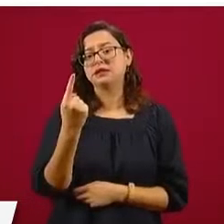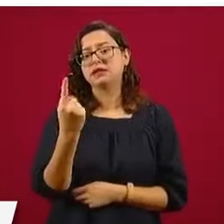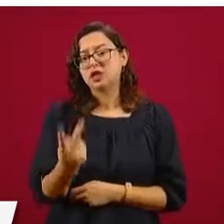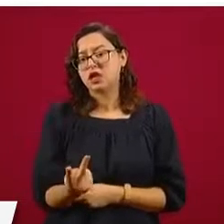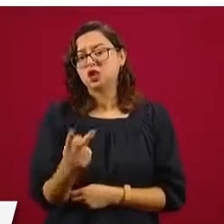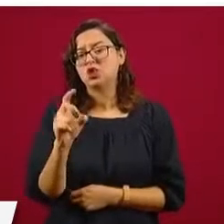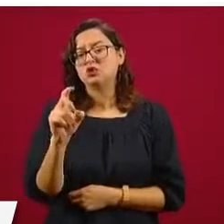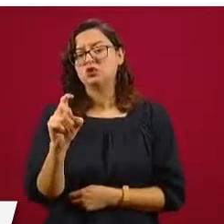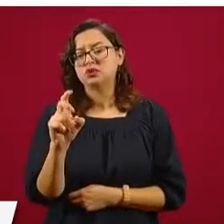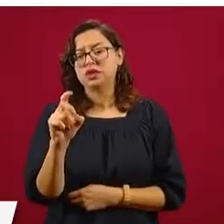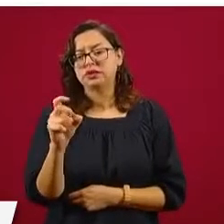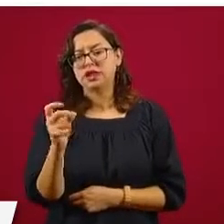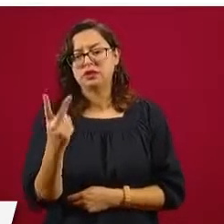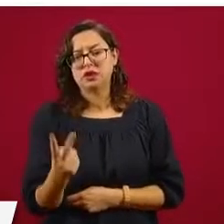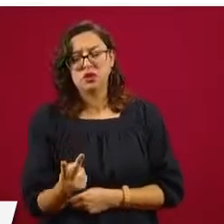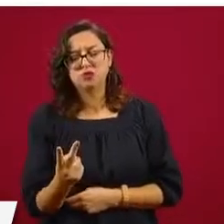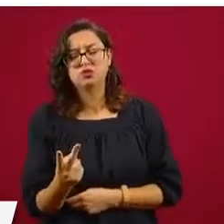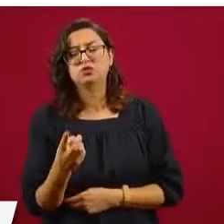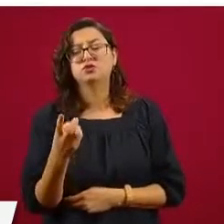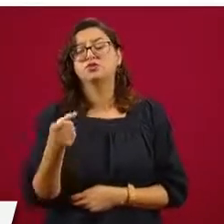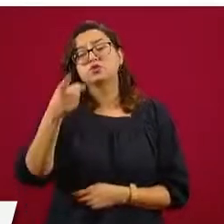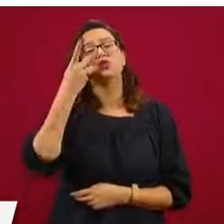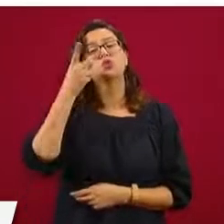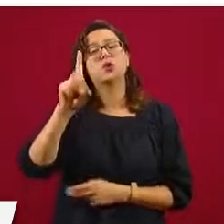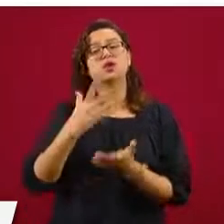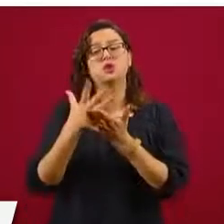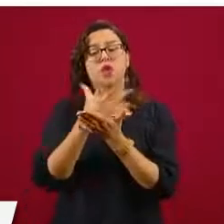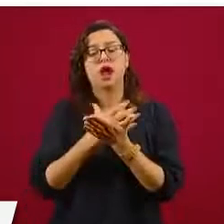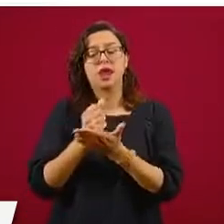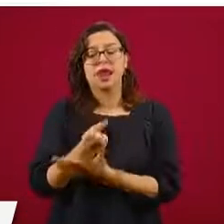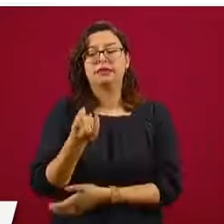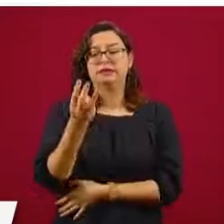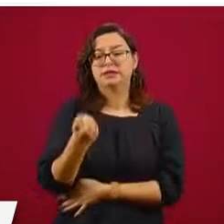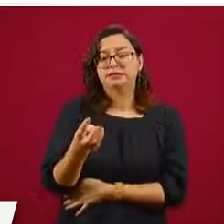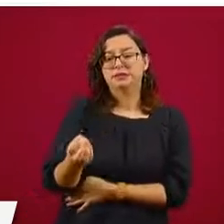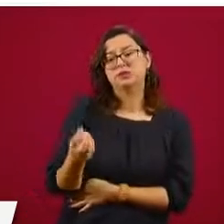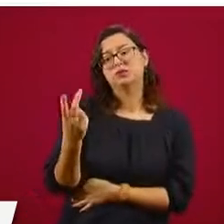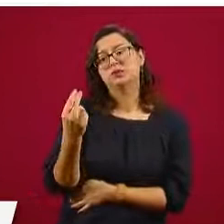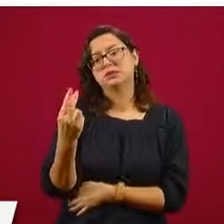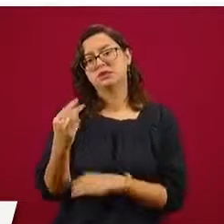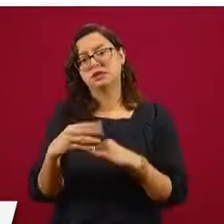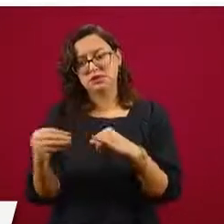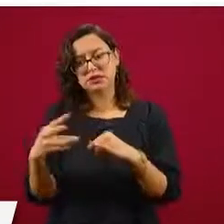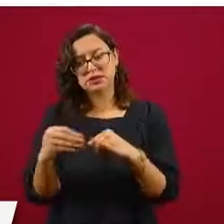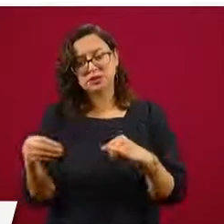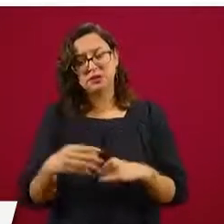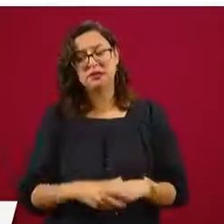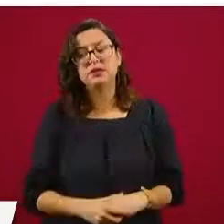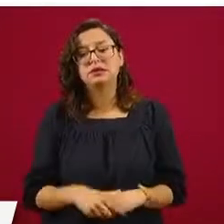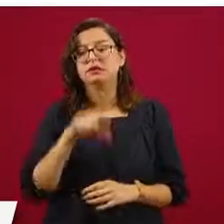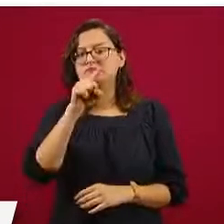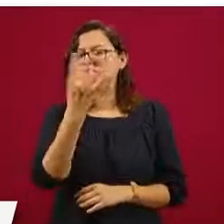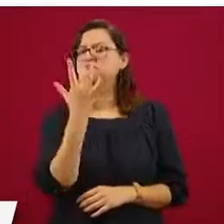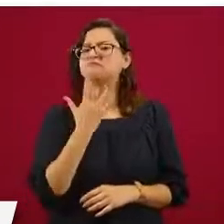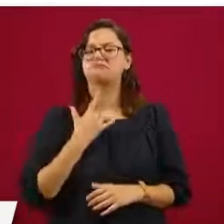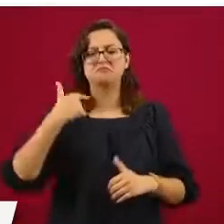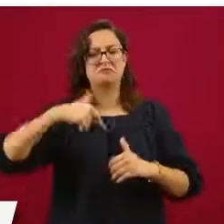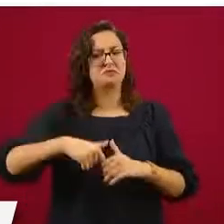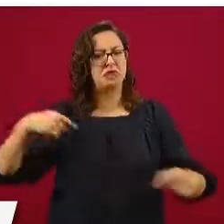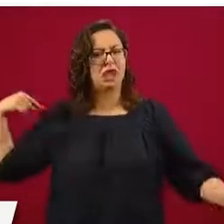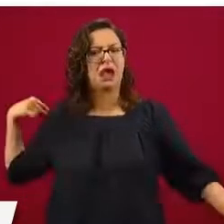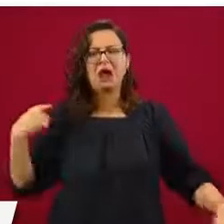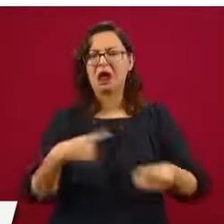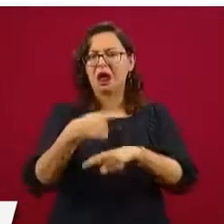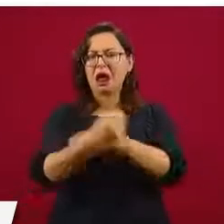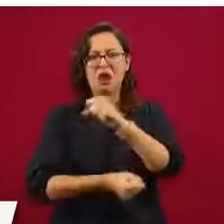32 centavos por litro, 3 pesos con 25 centavos de margen. Esta gasolinera lleva todo el año